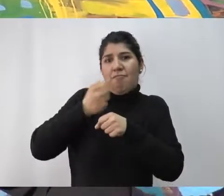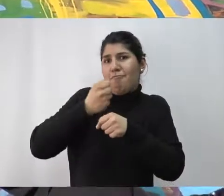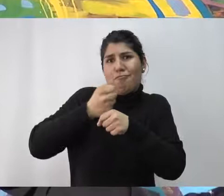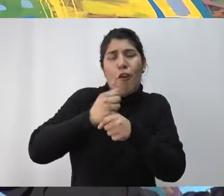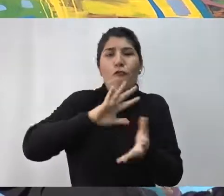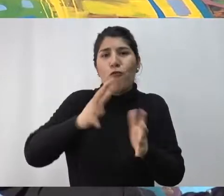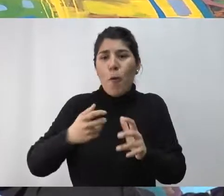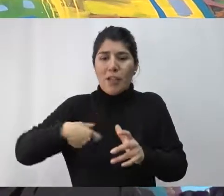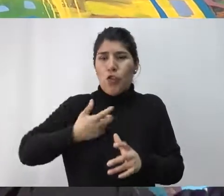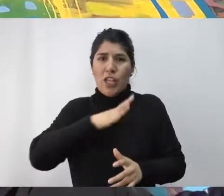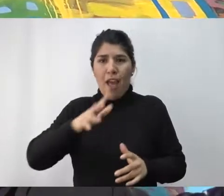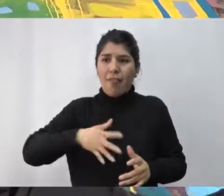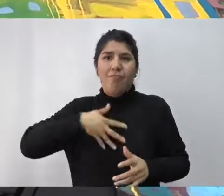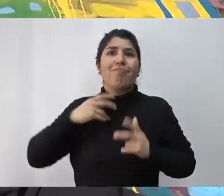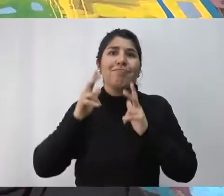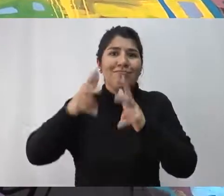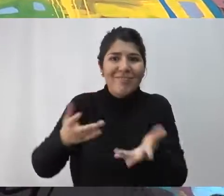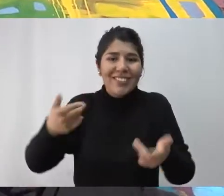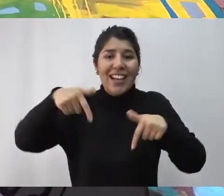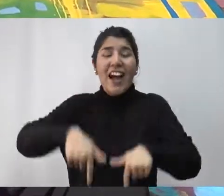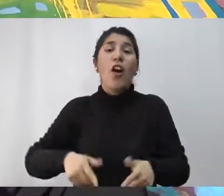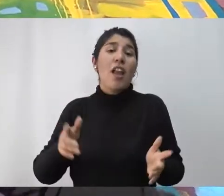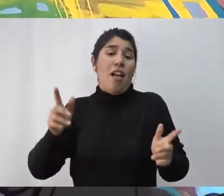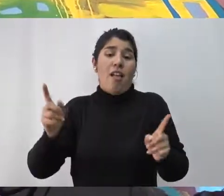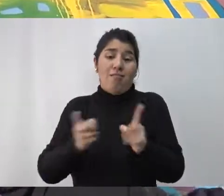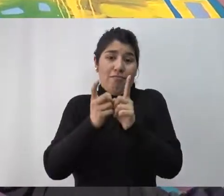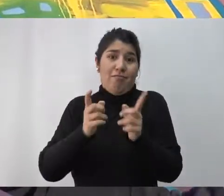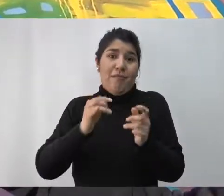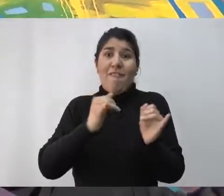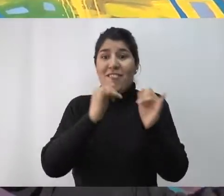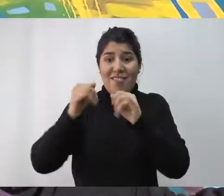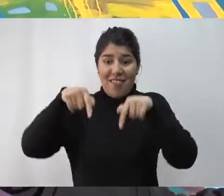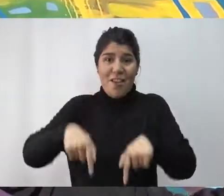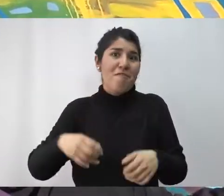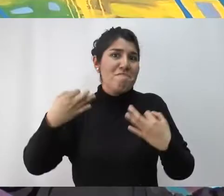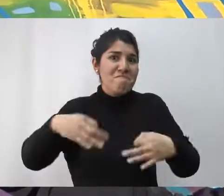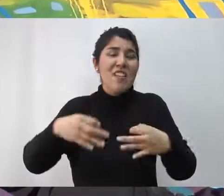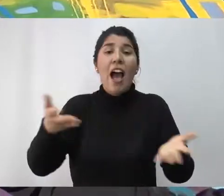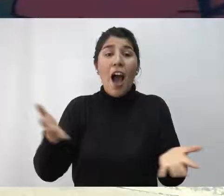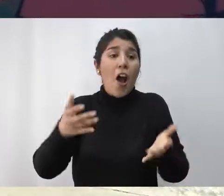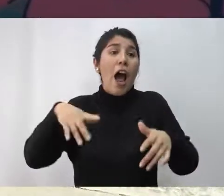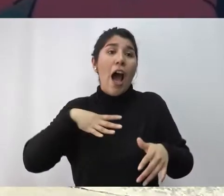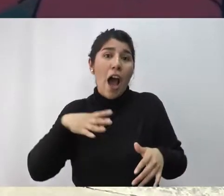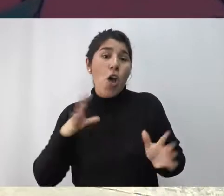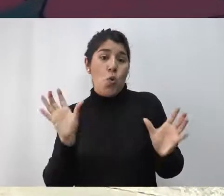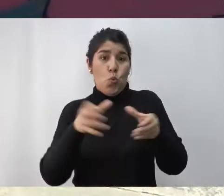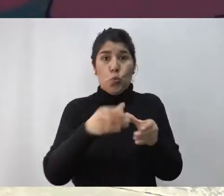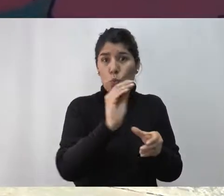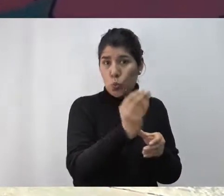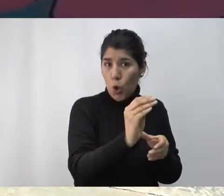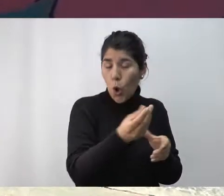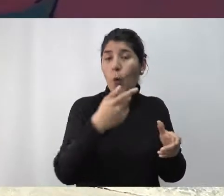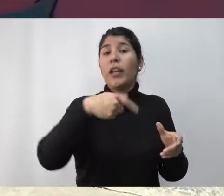trabajando hace tiempo como una forma de expresión social en este tipo de eventos que nos funciona muy bien. En este momento lo que está pasando es que tenemos